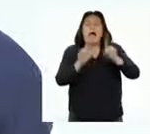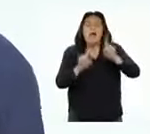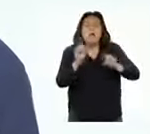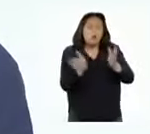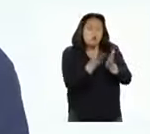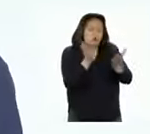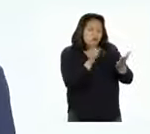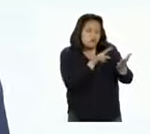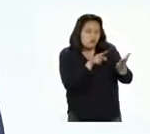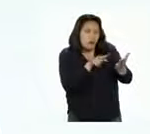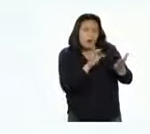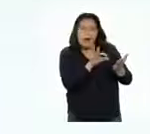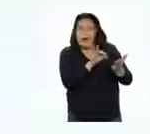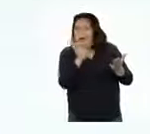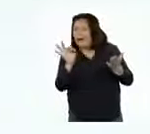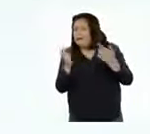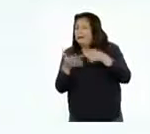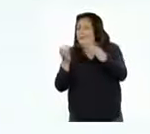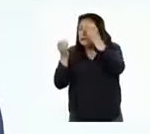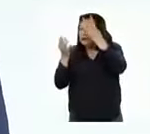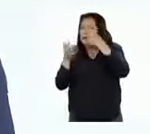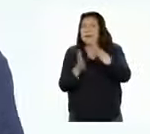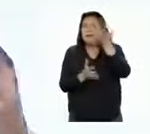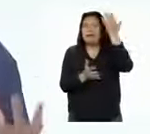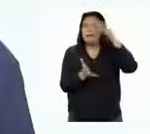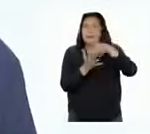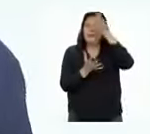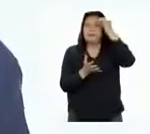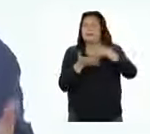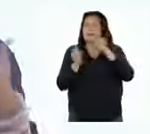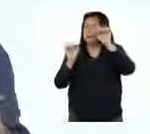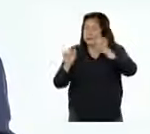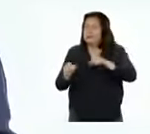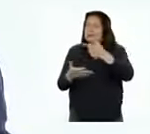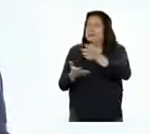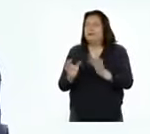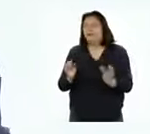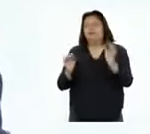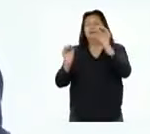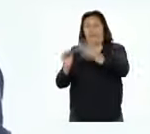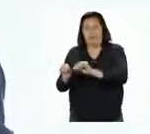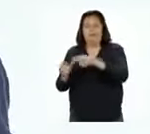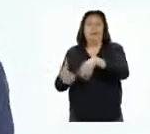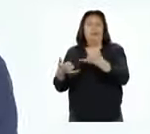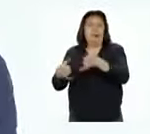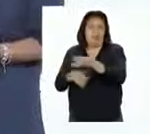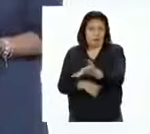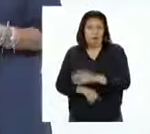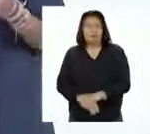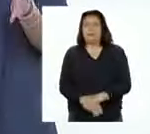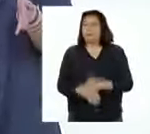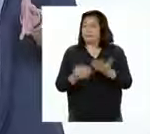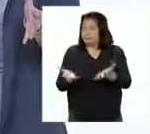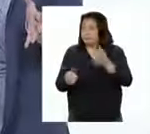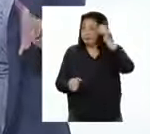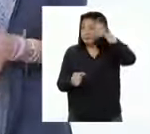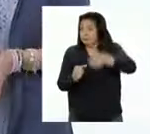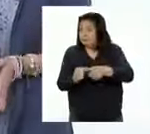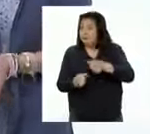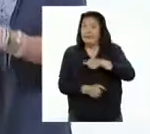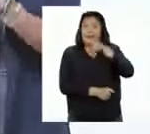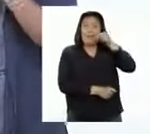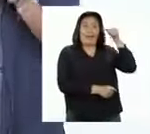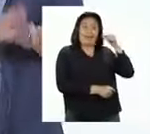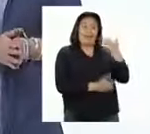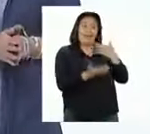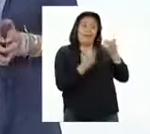e identificaremos y relacionaremos la información aprendida para finalmente incluirla en nuestro juego. ¿Recuerdan que ayer